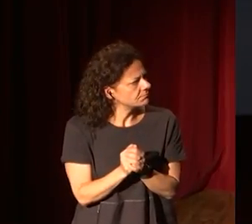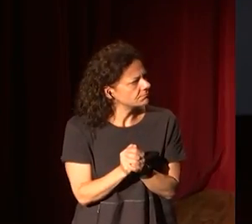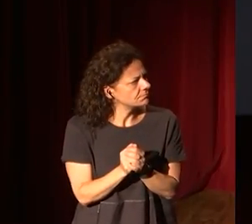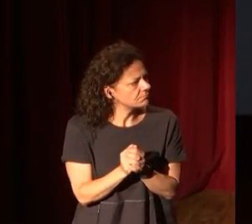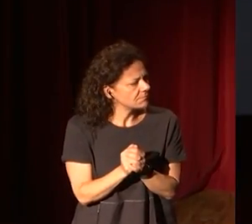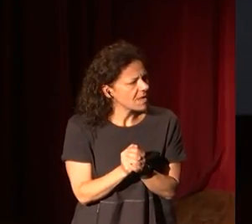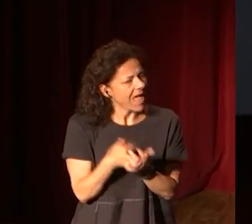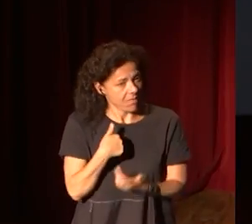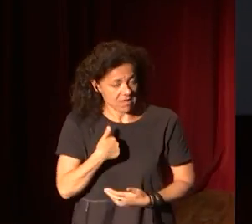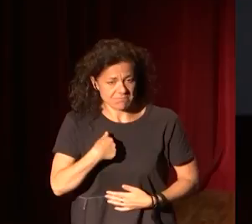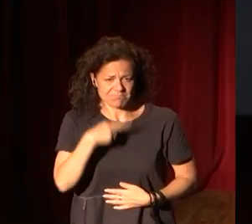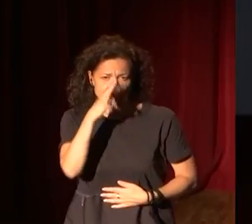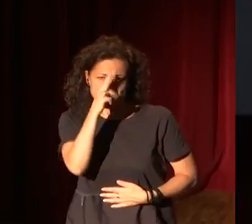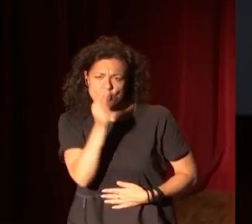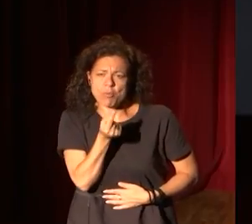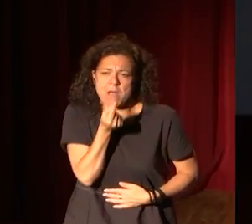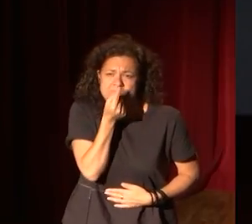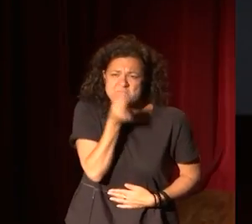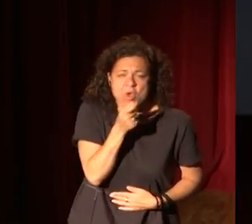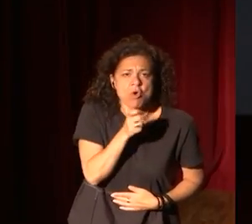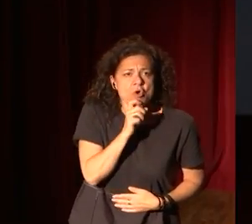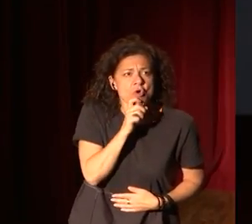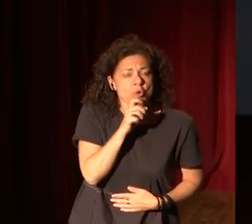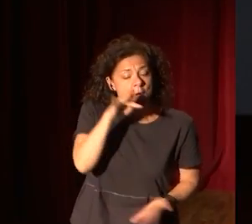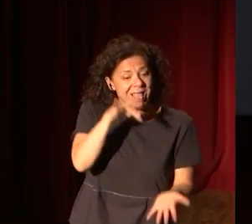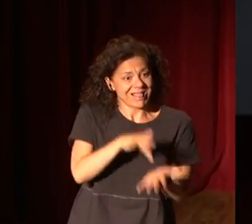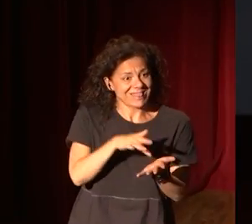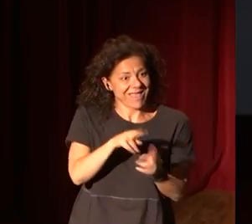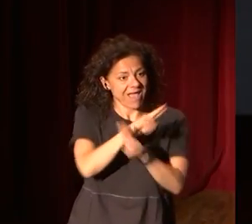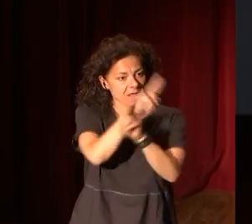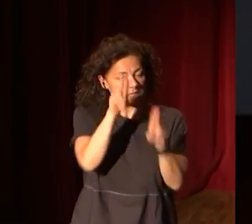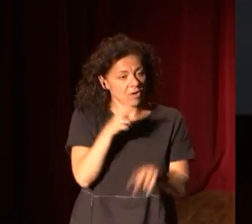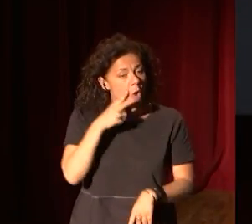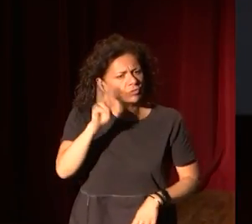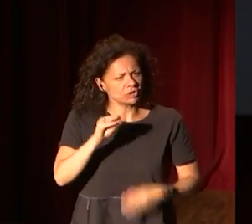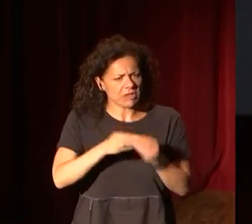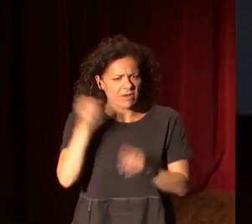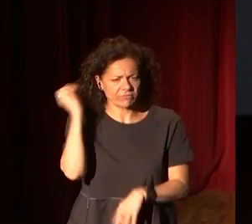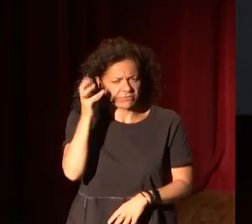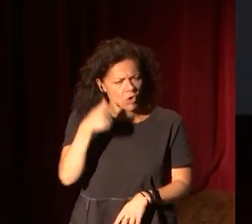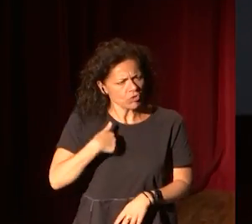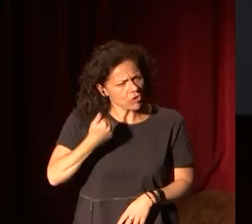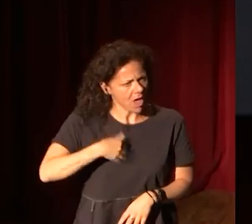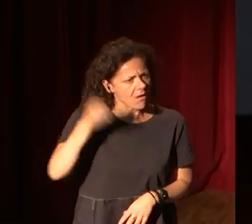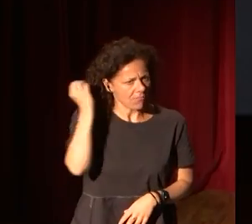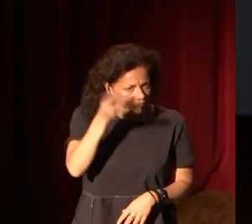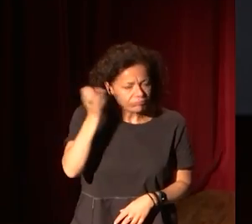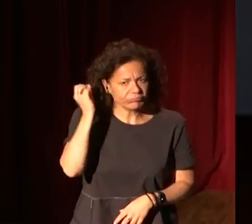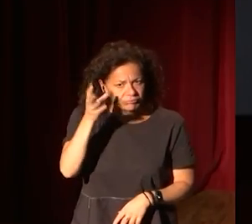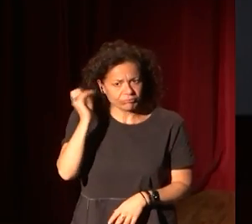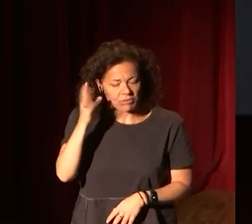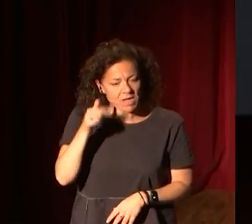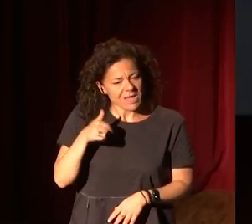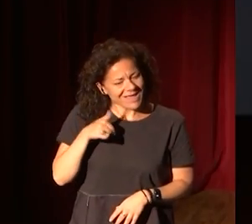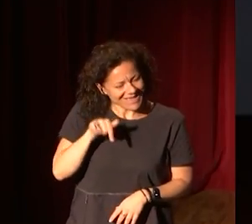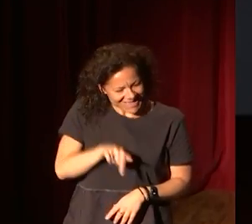Me preocupaba un poco cómo hacer la conferencia en el Lía Internacional del Museo. Les prometo que he dado varias conferencias y esta me